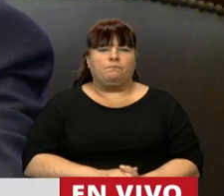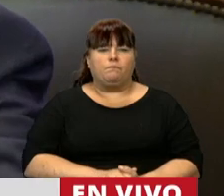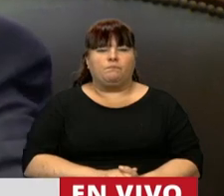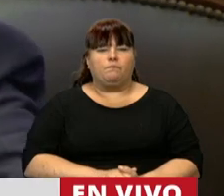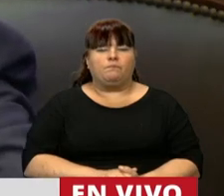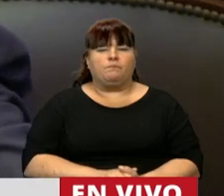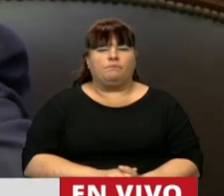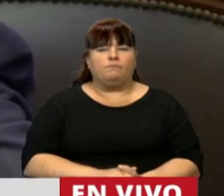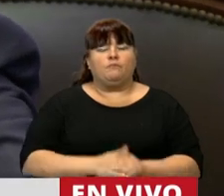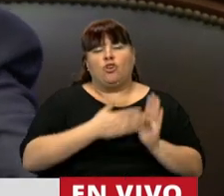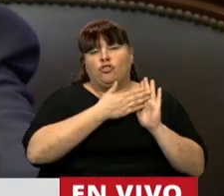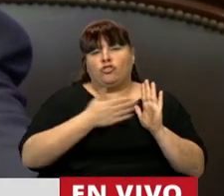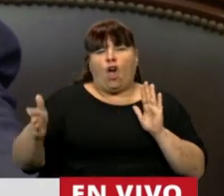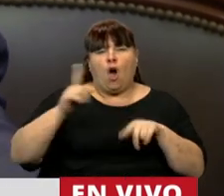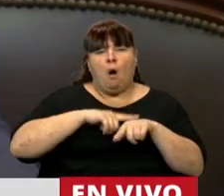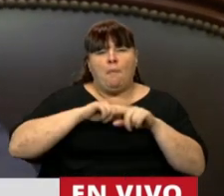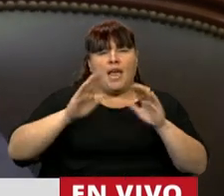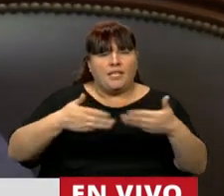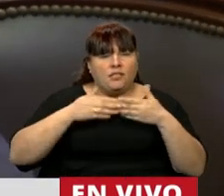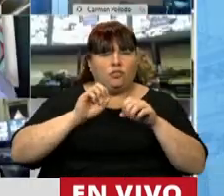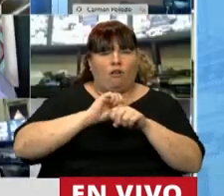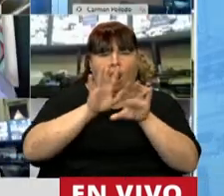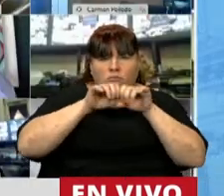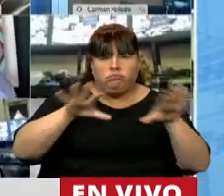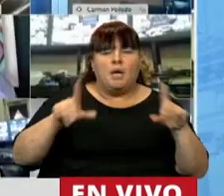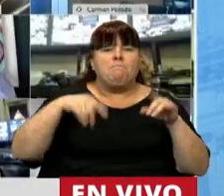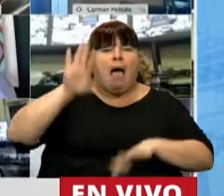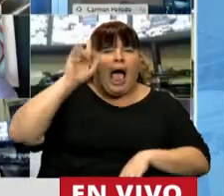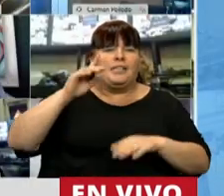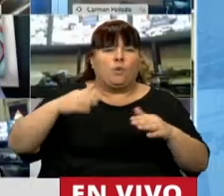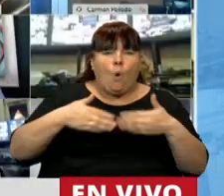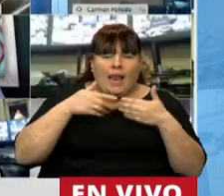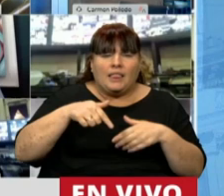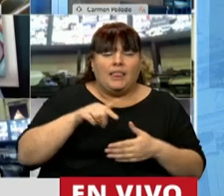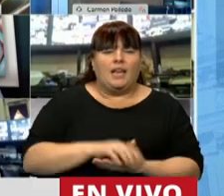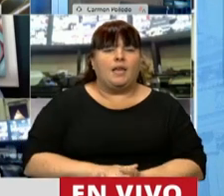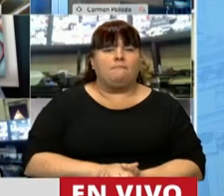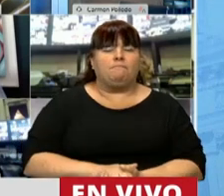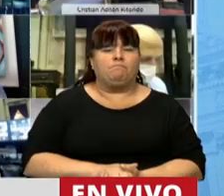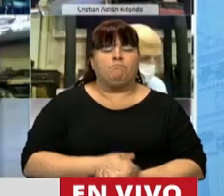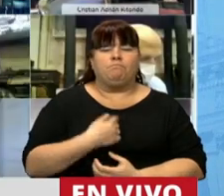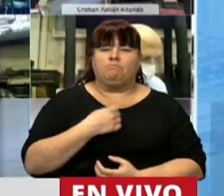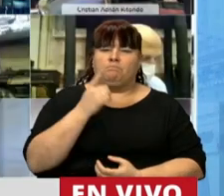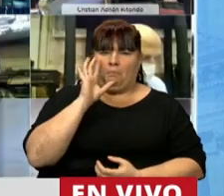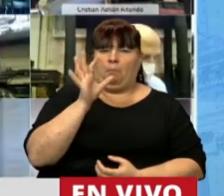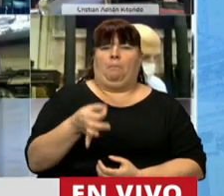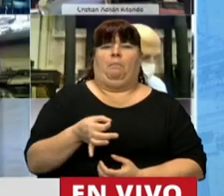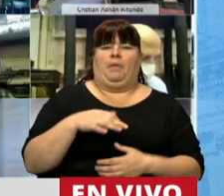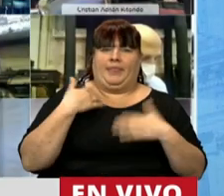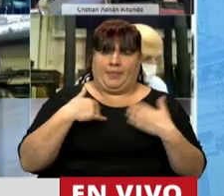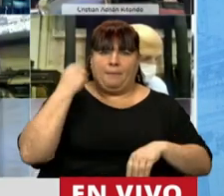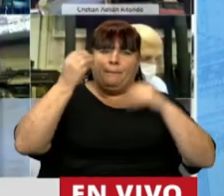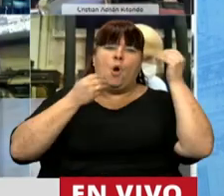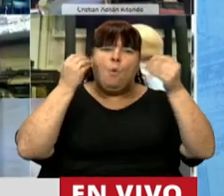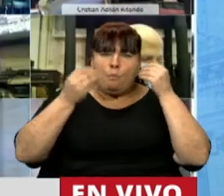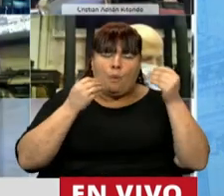En todo este tiempo de pandemia y sobre todo durante la cuarentena, notamos con alarma